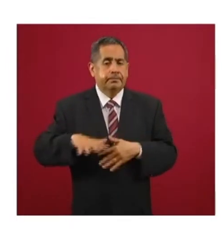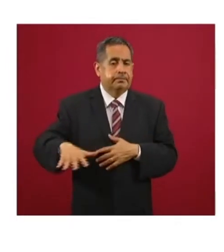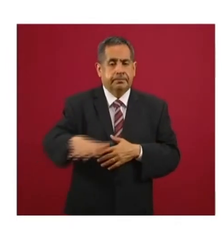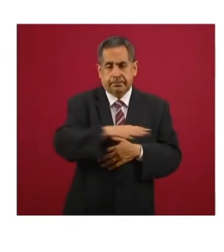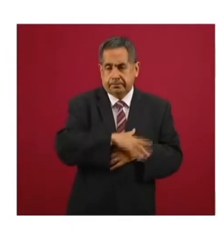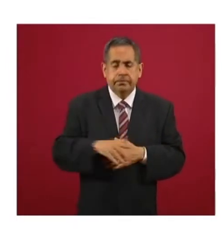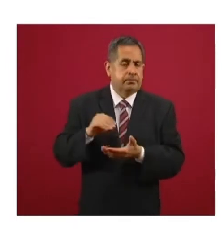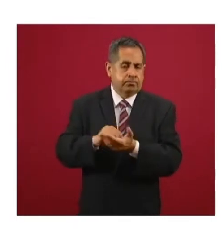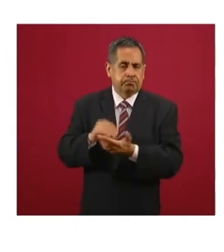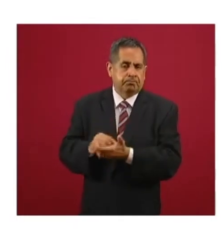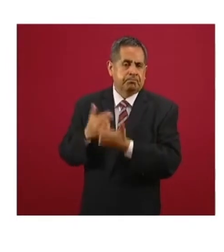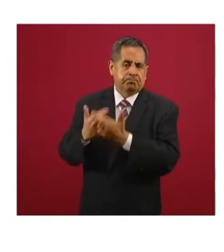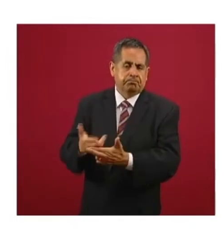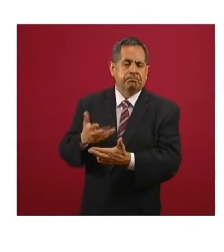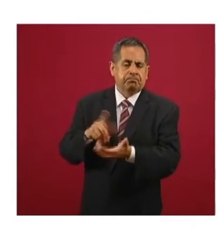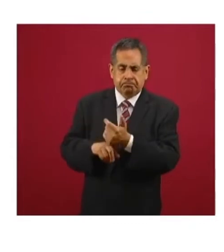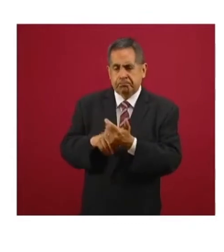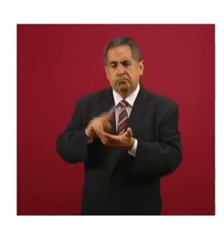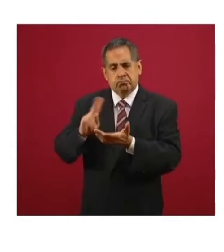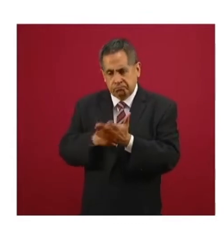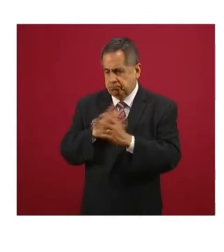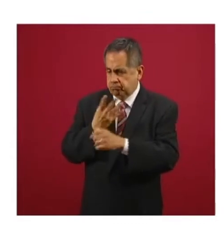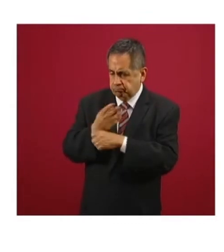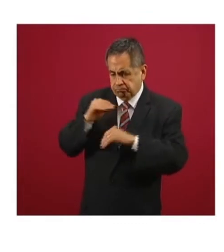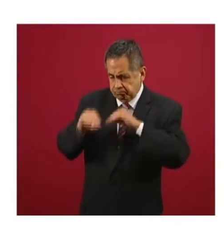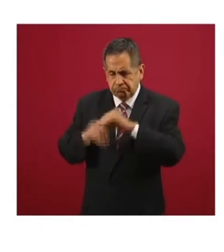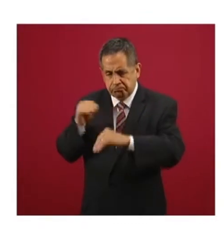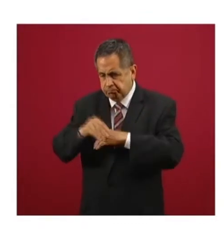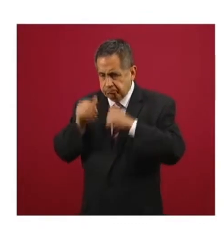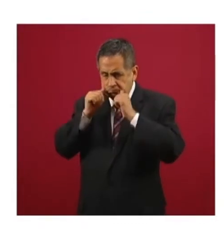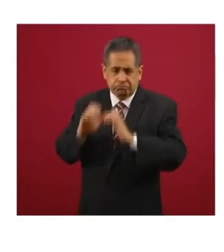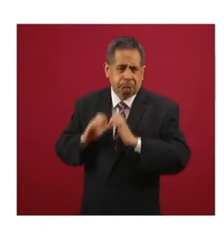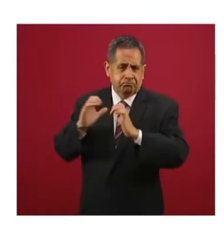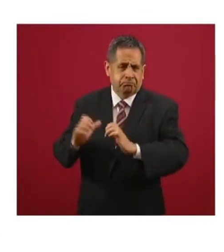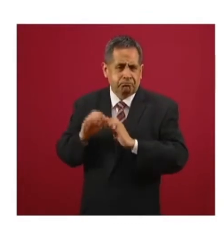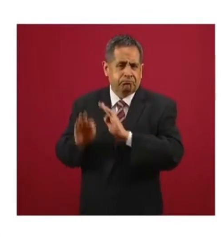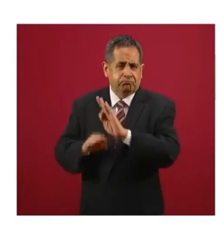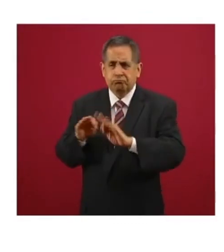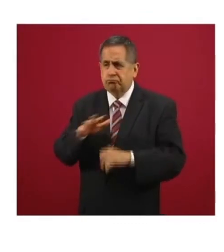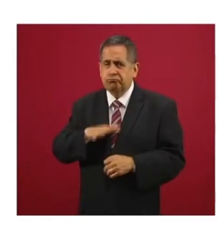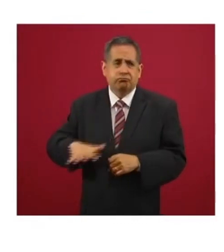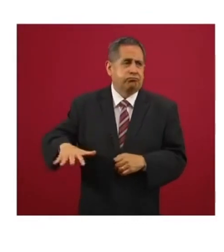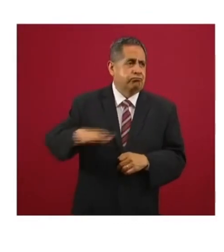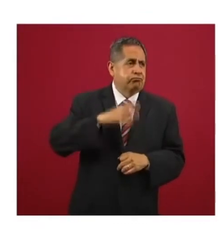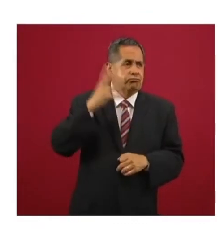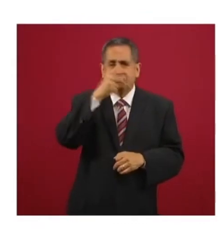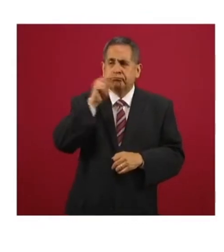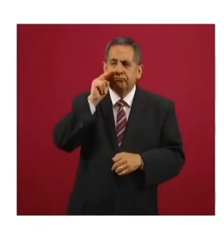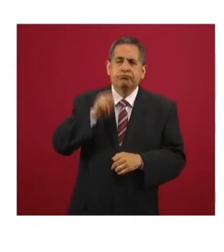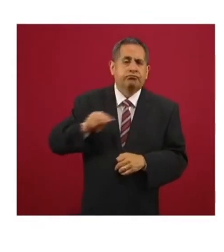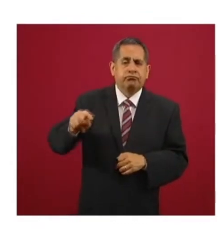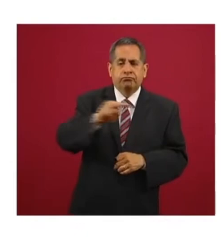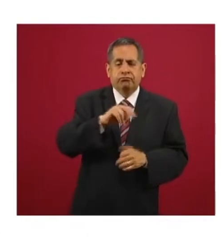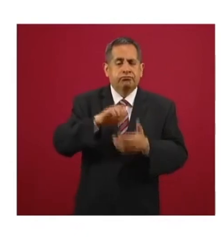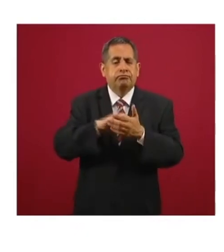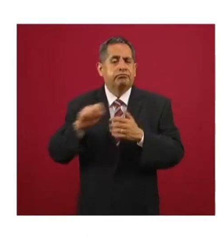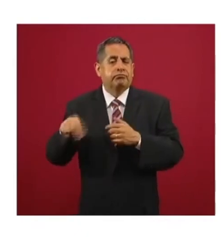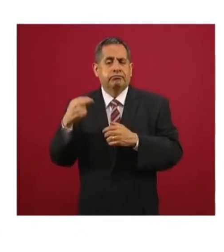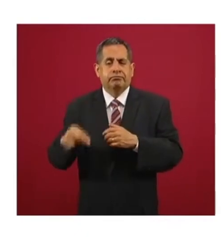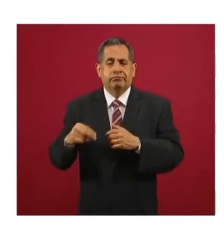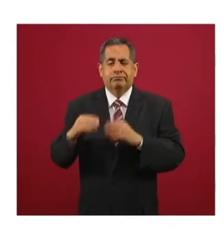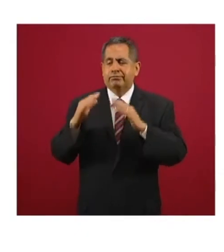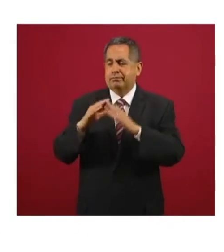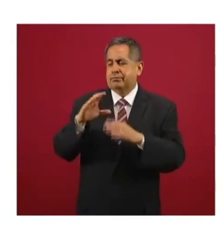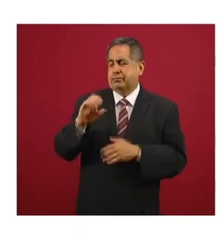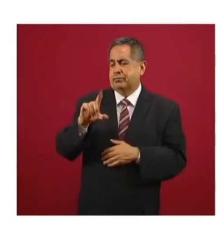y se van a recuperar, conservar y mantener como un elemento de paisaje, como puede ser Casa Colorado, Patitos